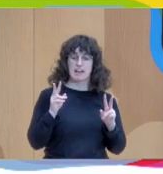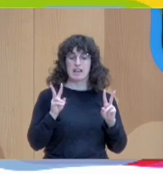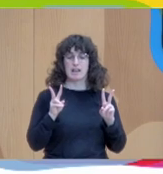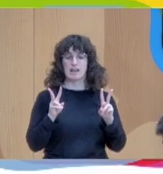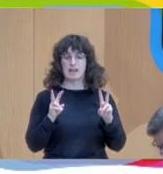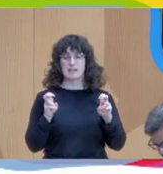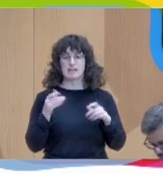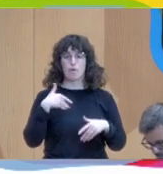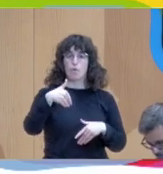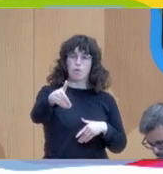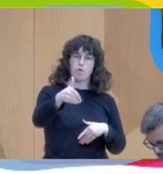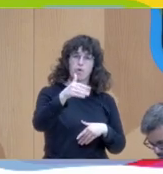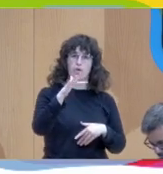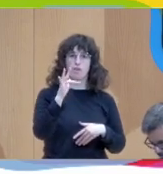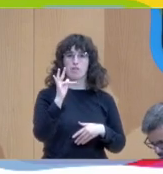comments